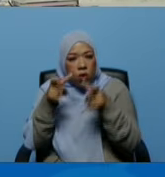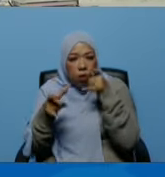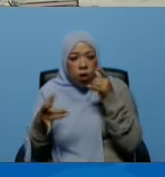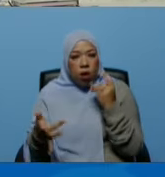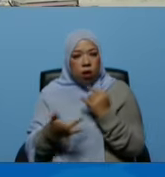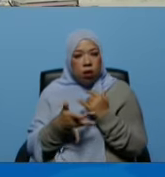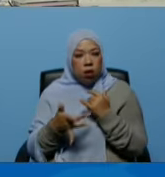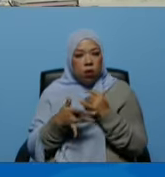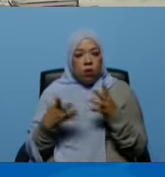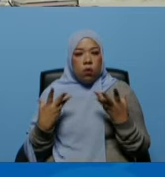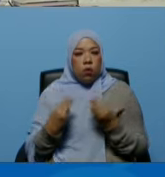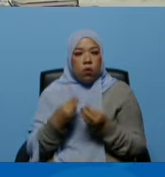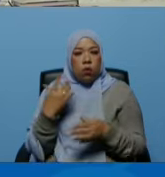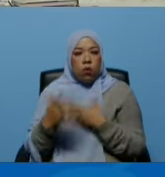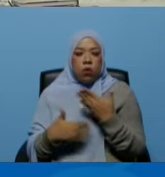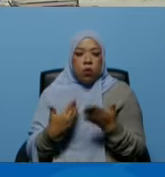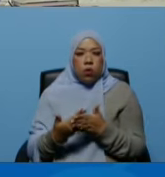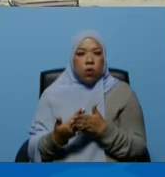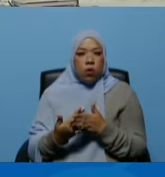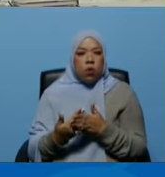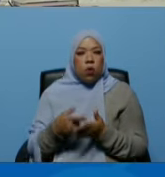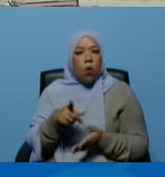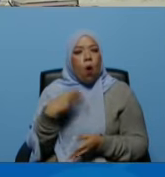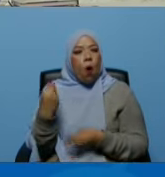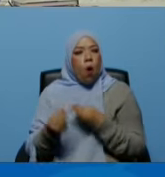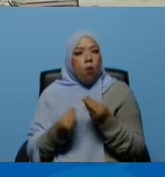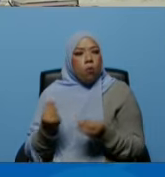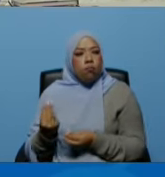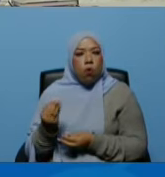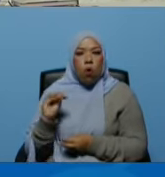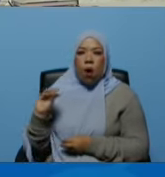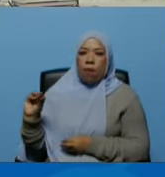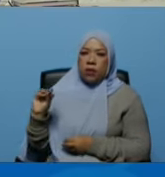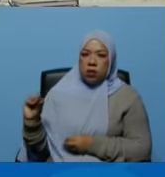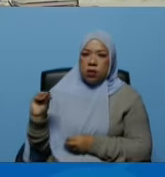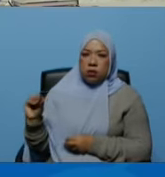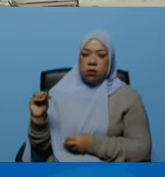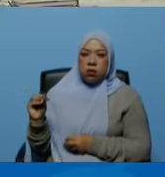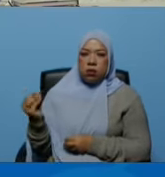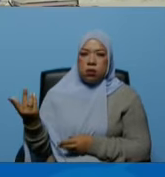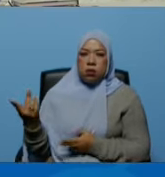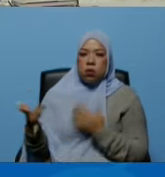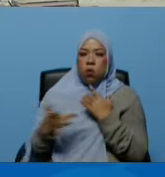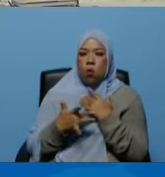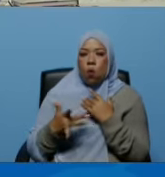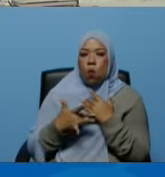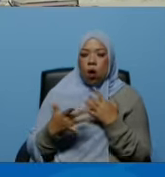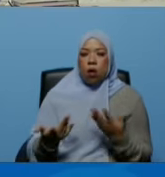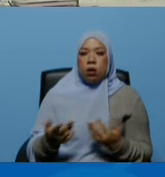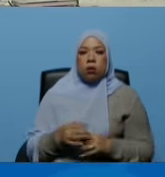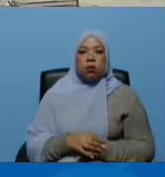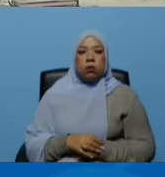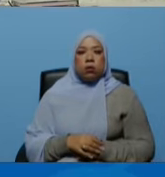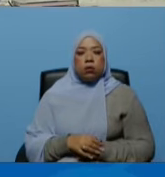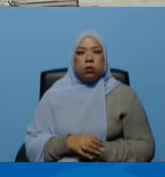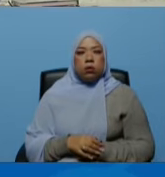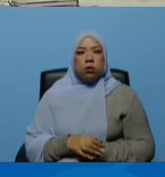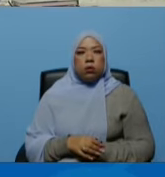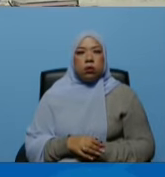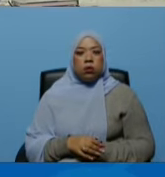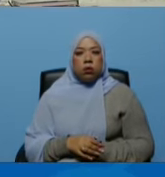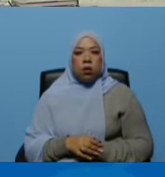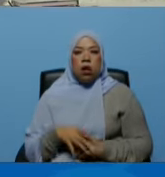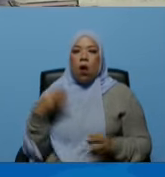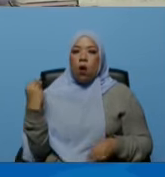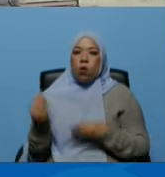compañeritos compañerita como lo digo los espían y cuando vino una coyuntura